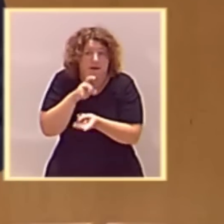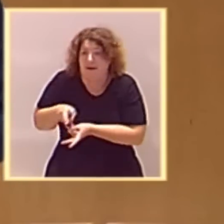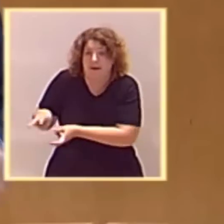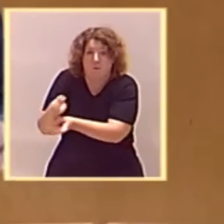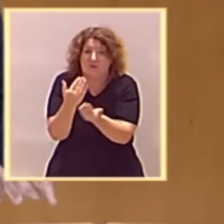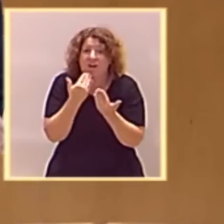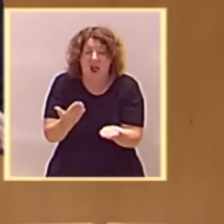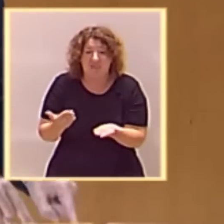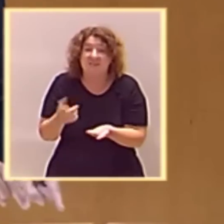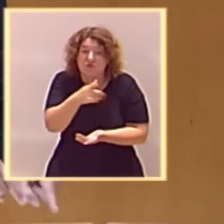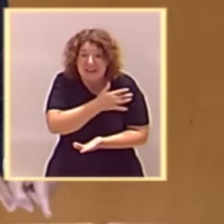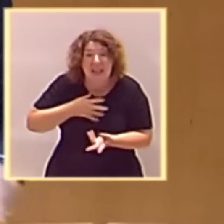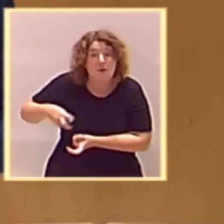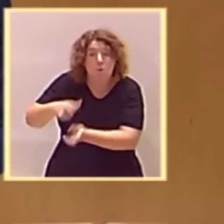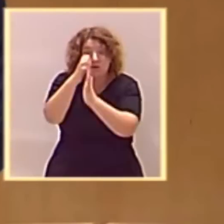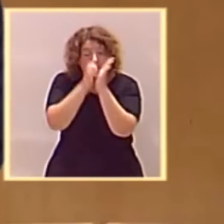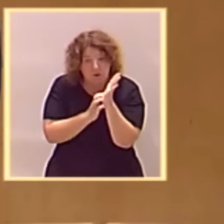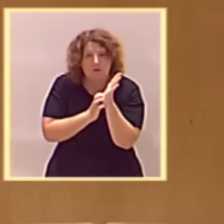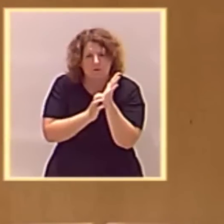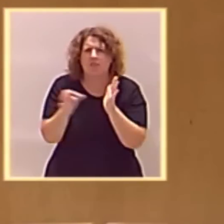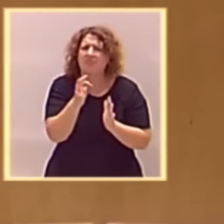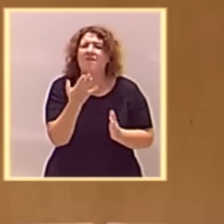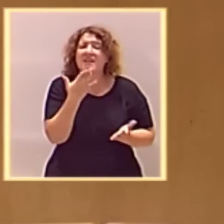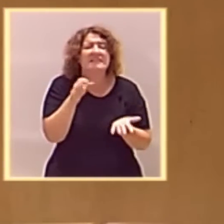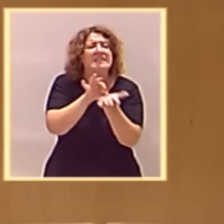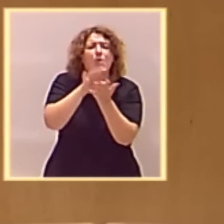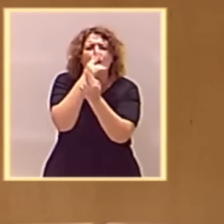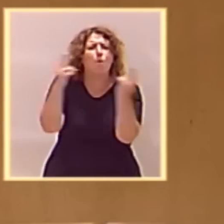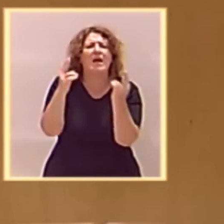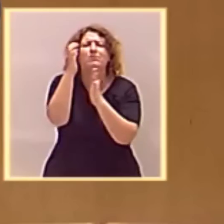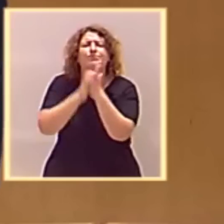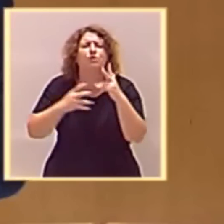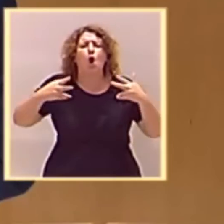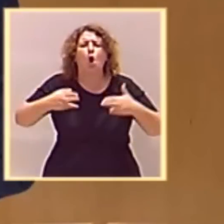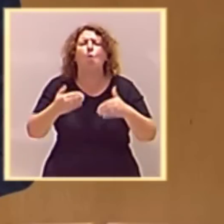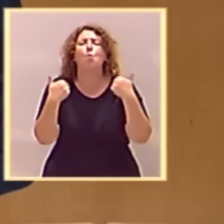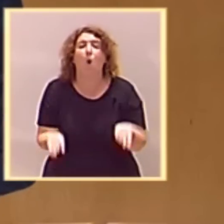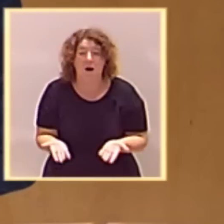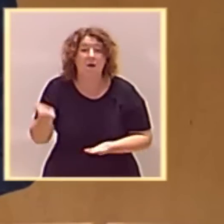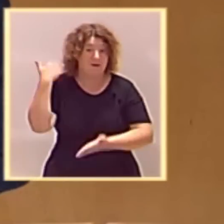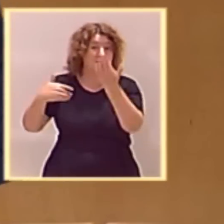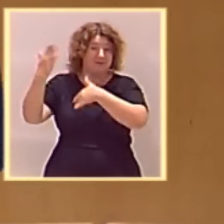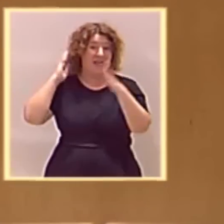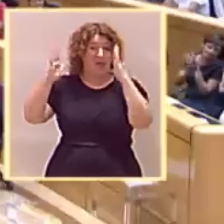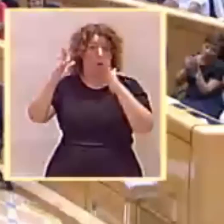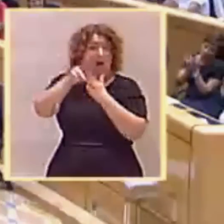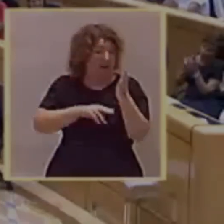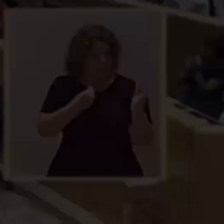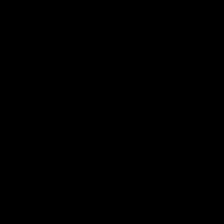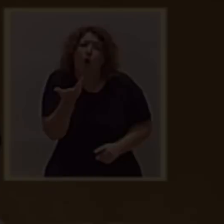Y si usted quiere bajar los impuestos, nos tiene que decir qué servicios públicos quiere recortar, como hizo usted cuando estaba en Galicia.